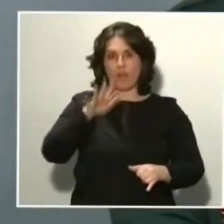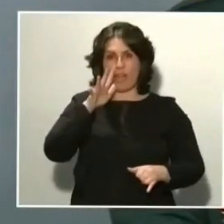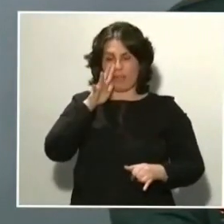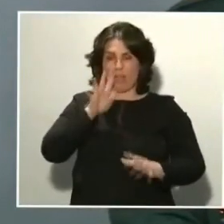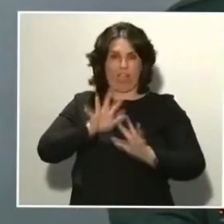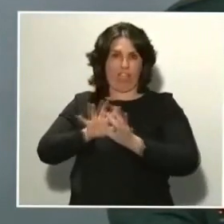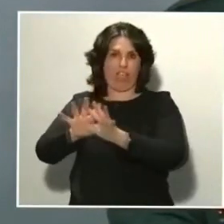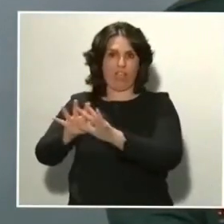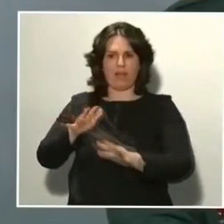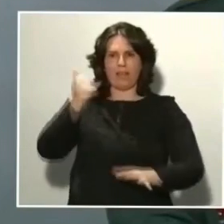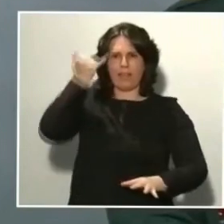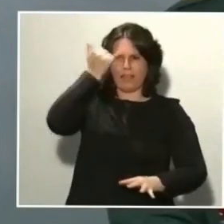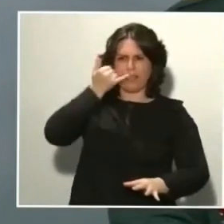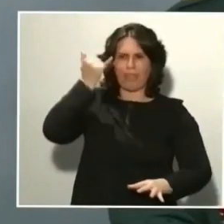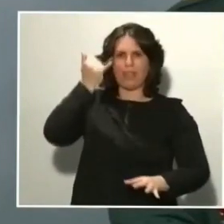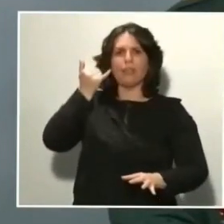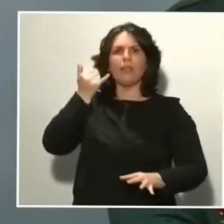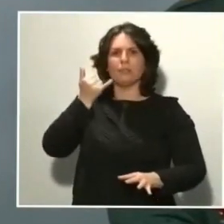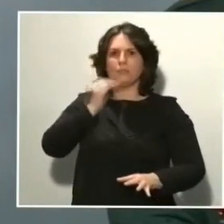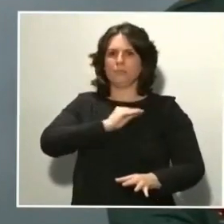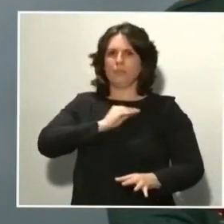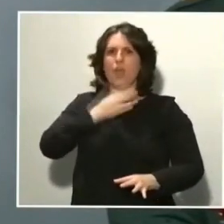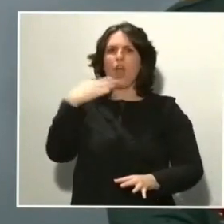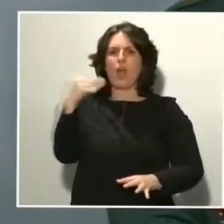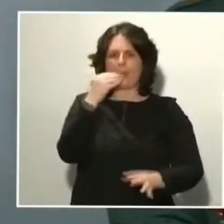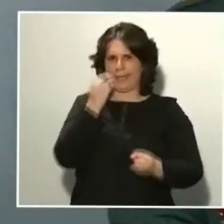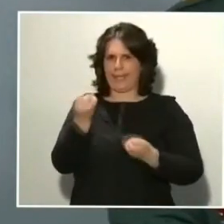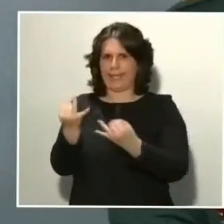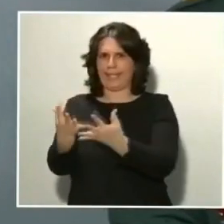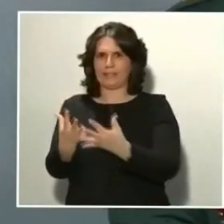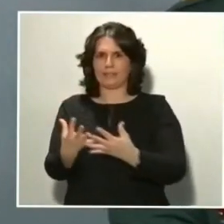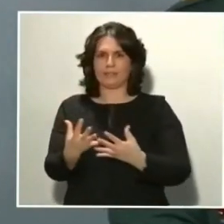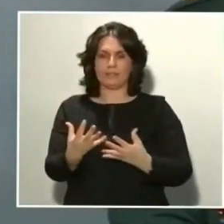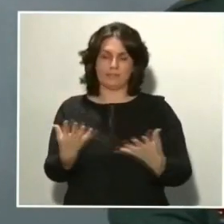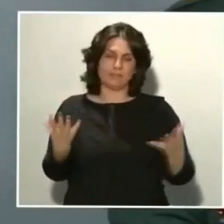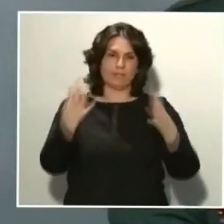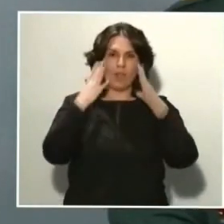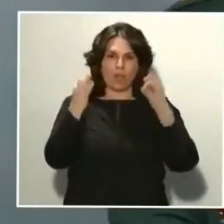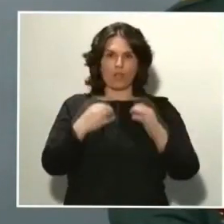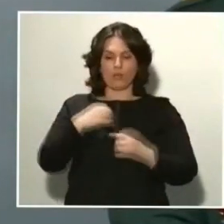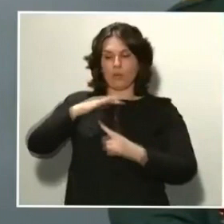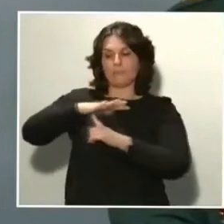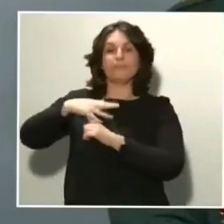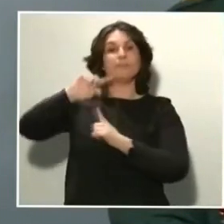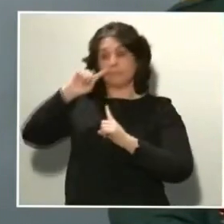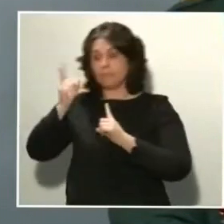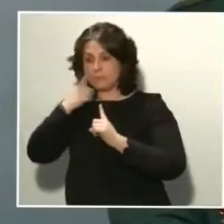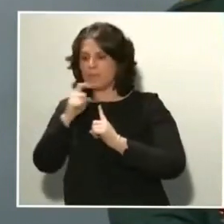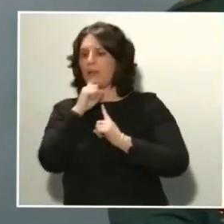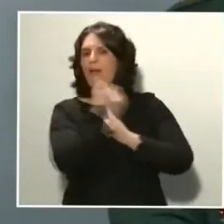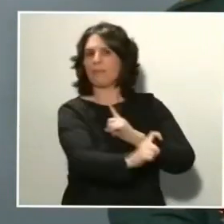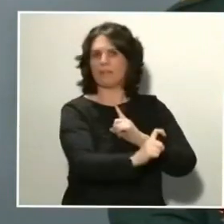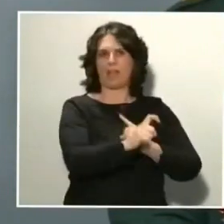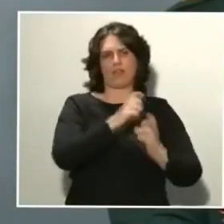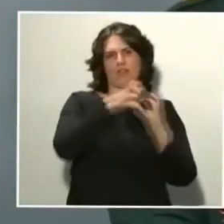fiesta de una gran cantidad de jóvenes. Lógicamente, se le pasó a las patrullas de tierra y procedimos a la